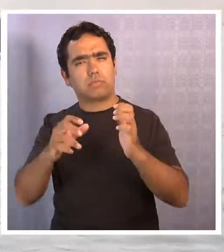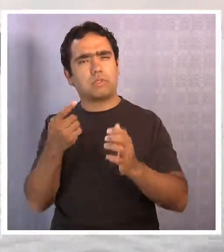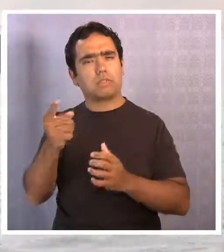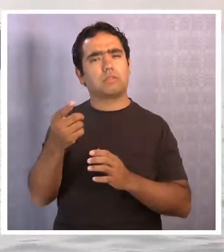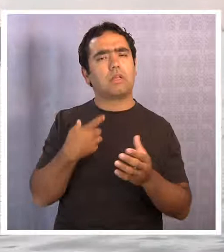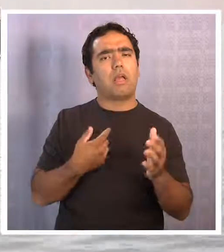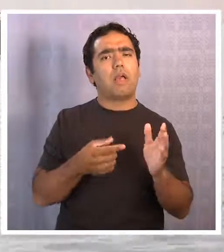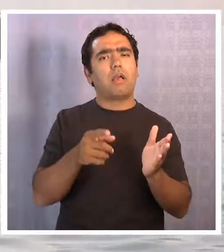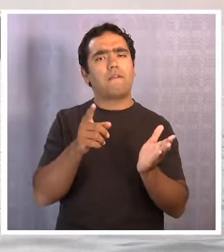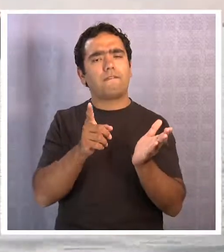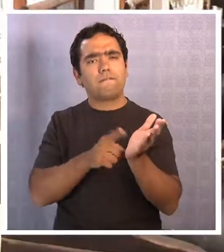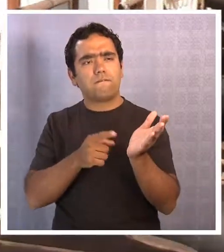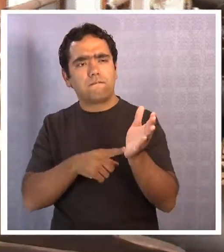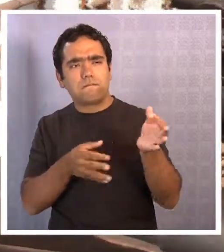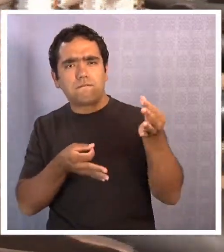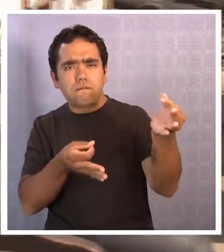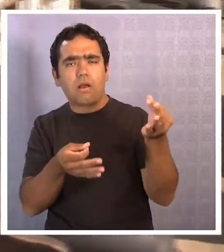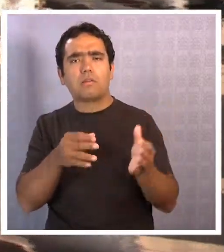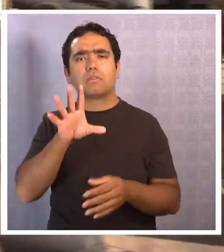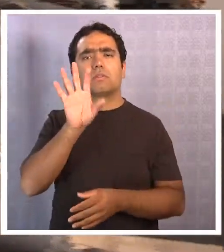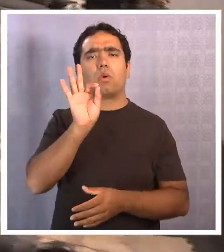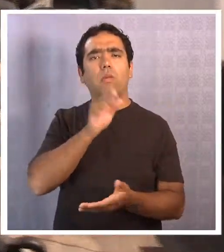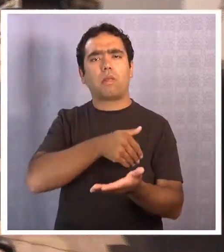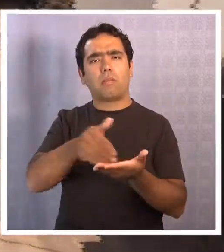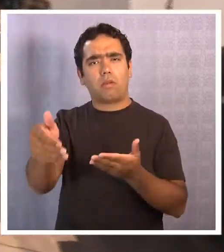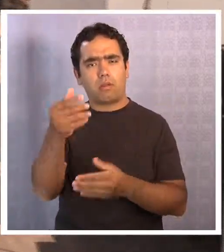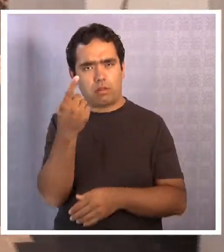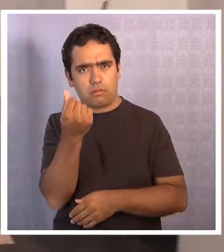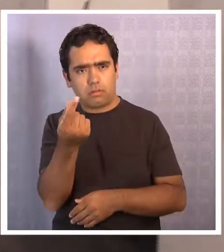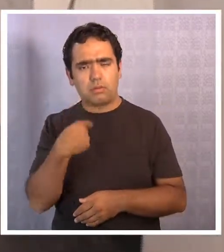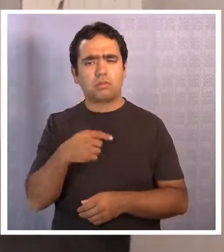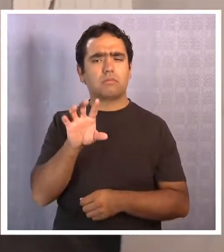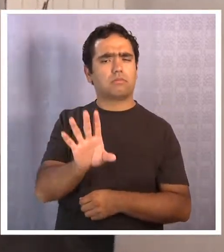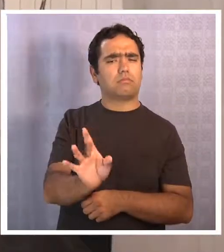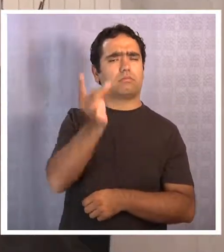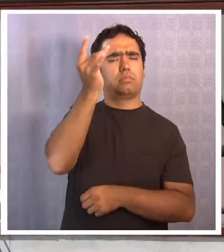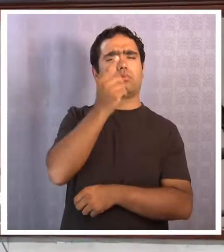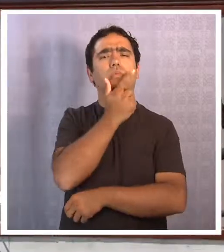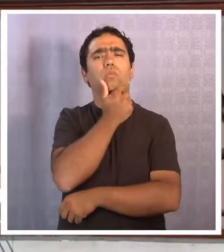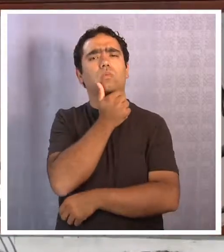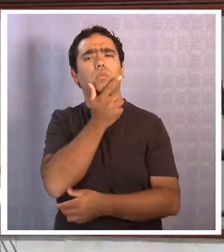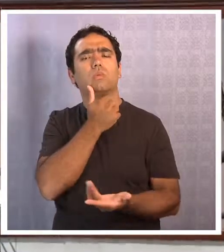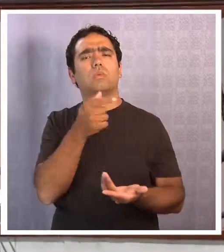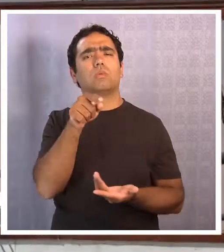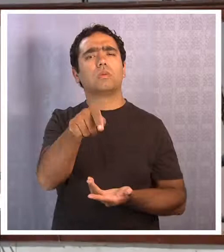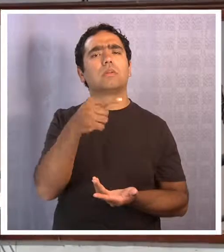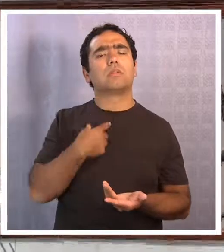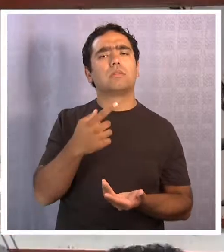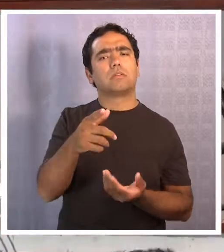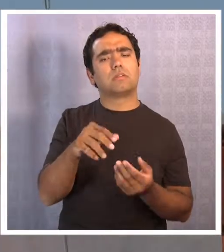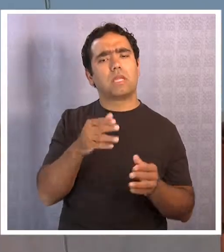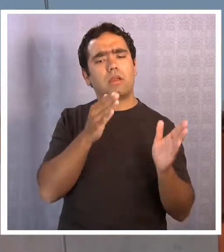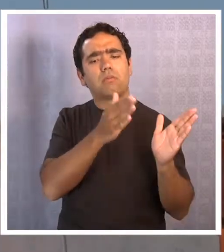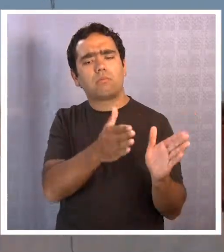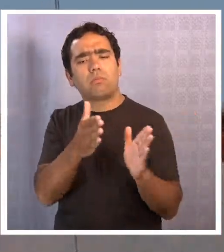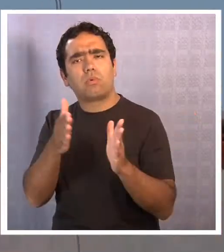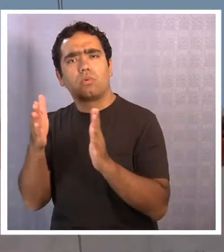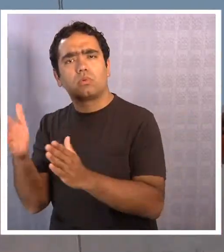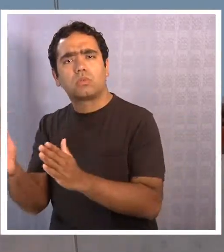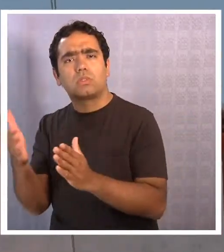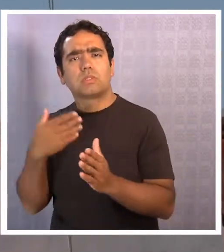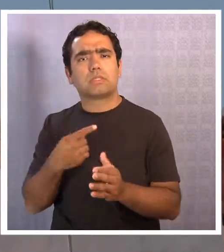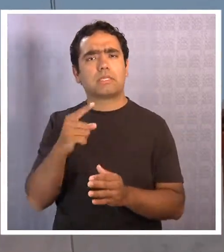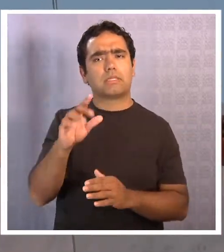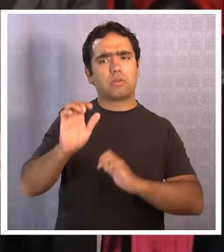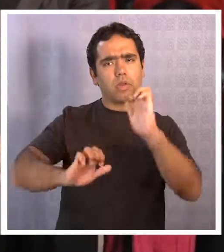50 millones de pesos aportados por el gobierno regional una situación que de momento que se detectó derivó en que los procesos de